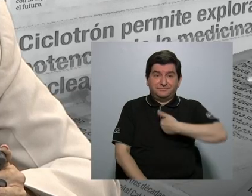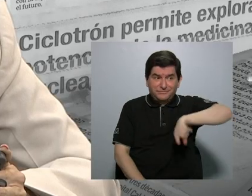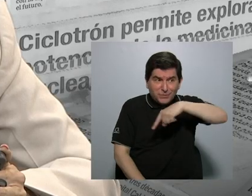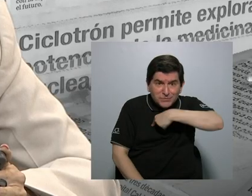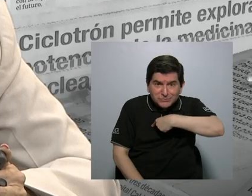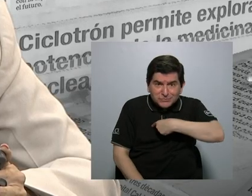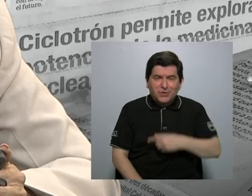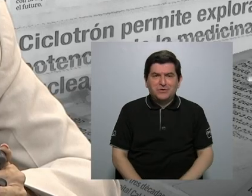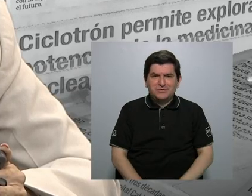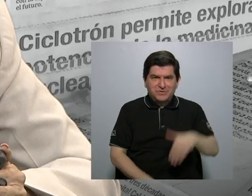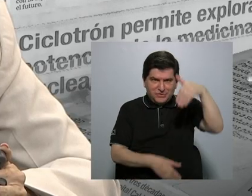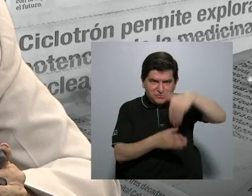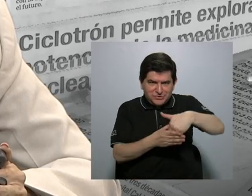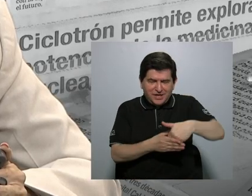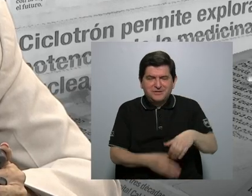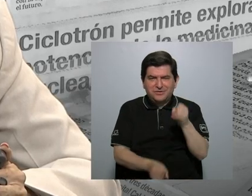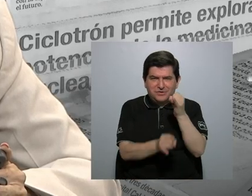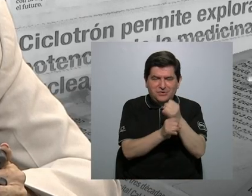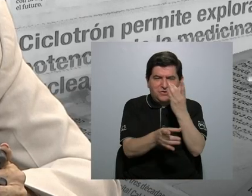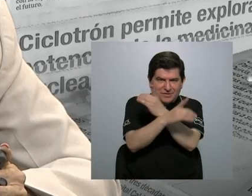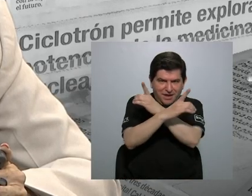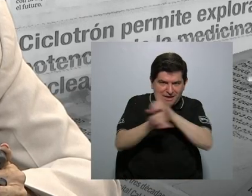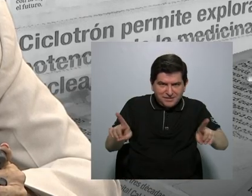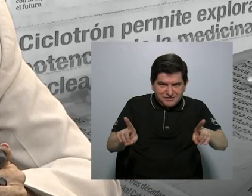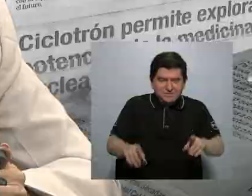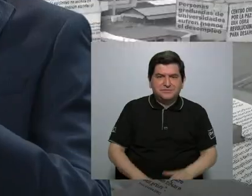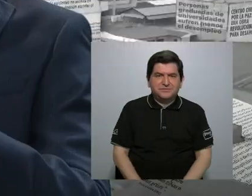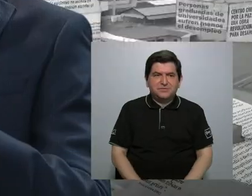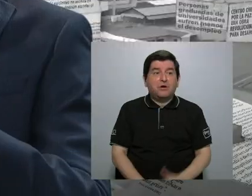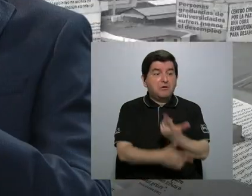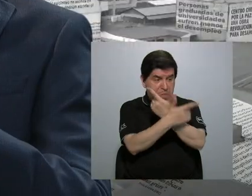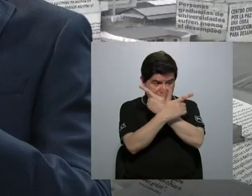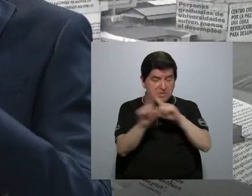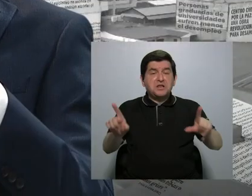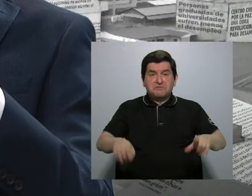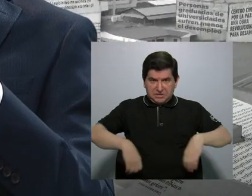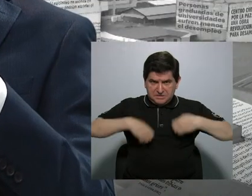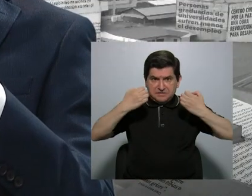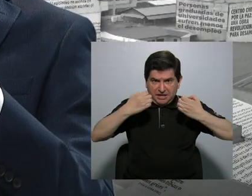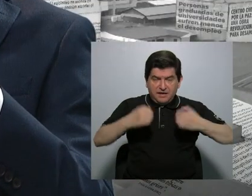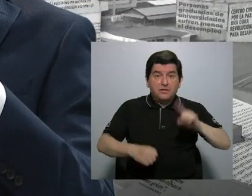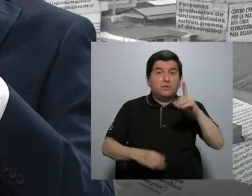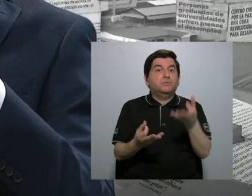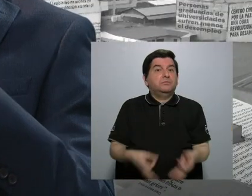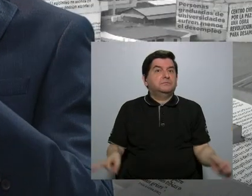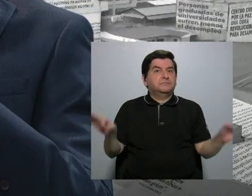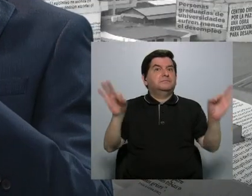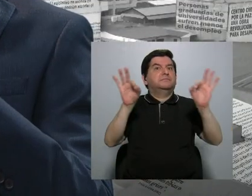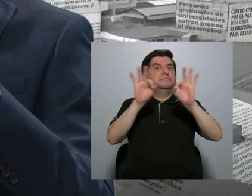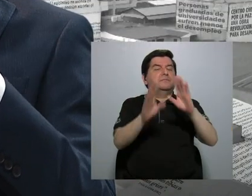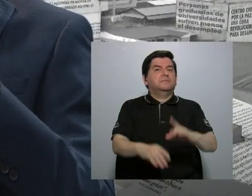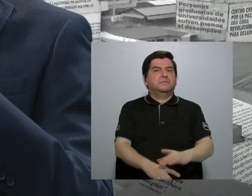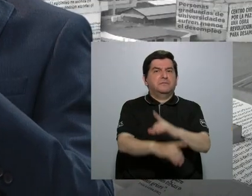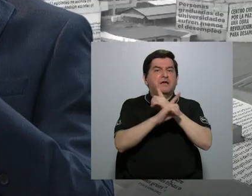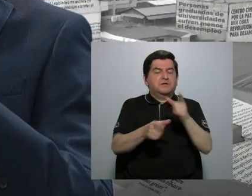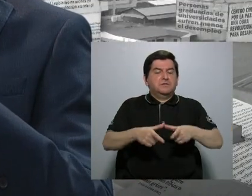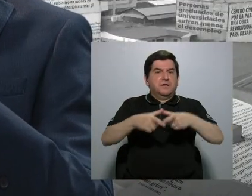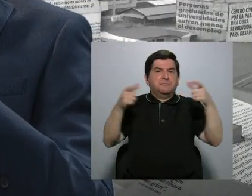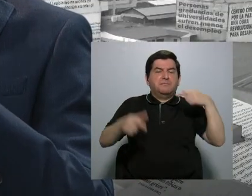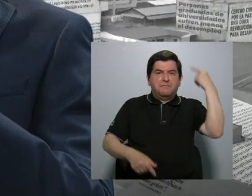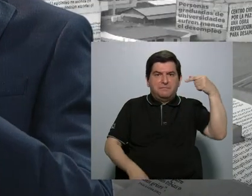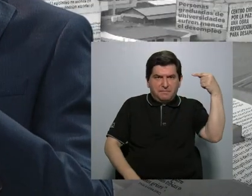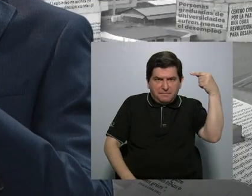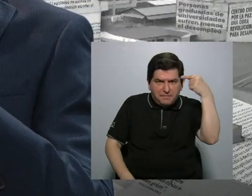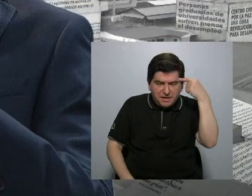tenemos, dentro de nuestra institución democrática, tenemos libertades, una de las más importantes que han defendido la mayoría de los